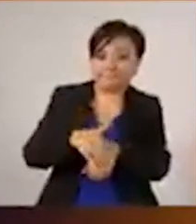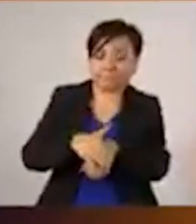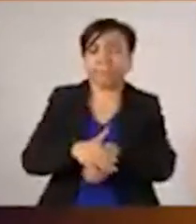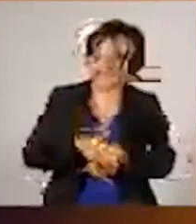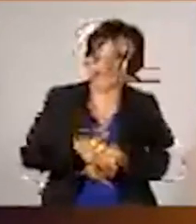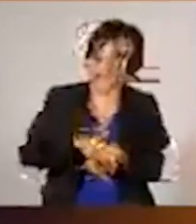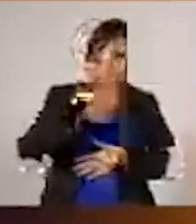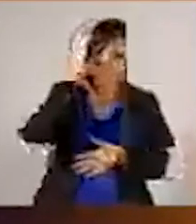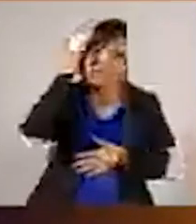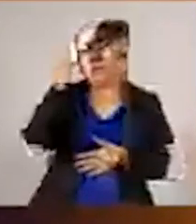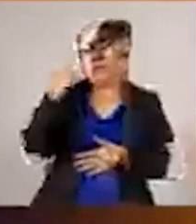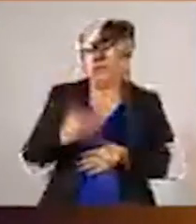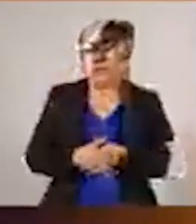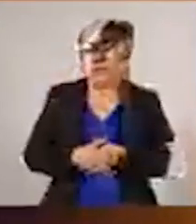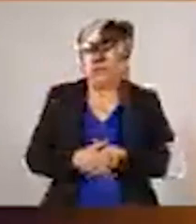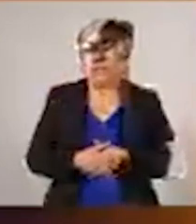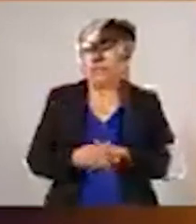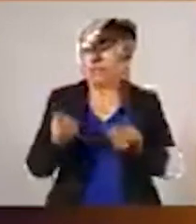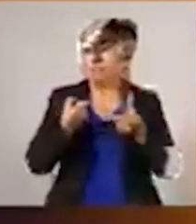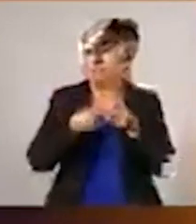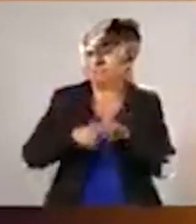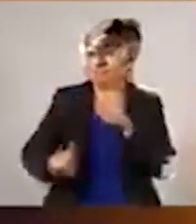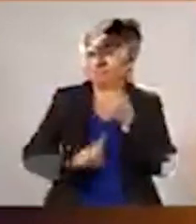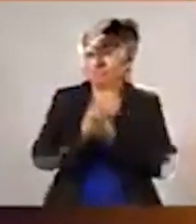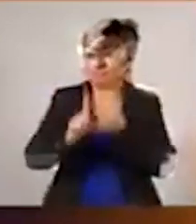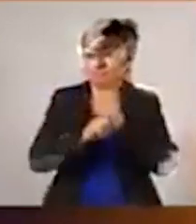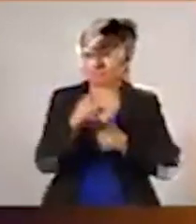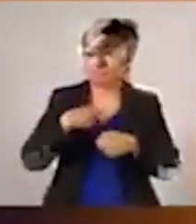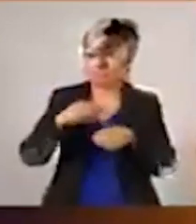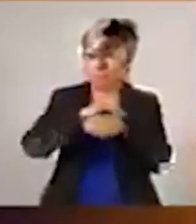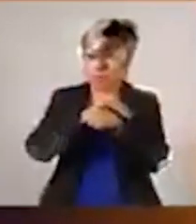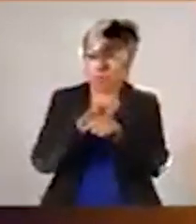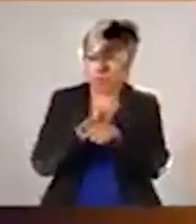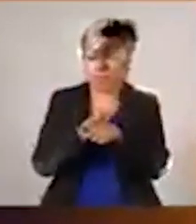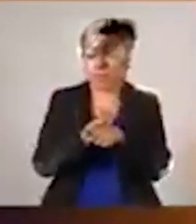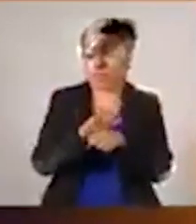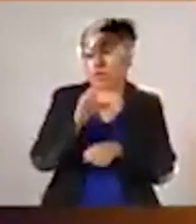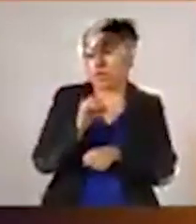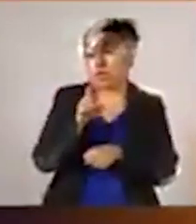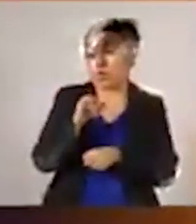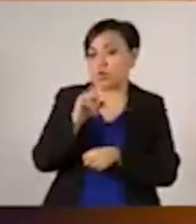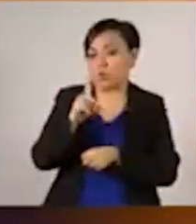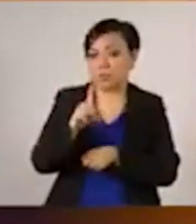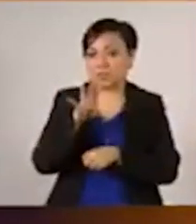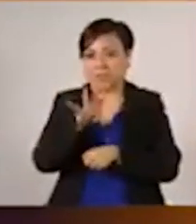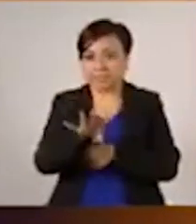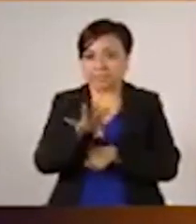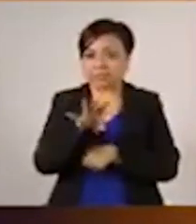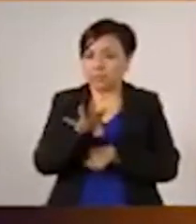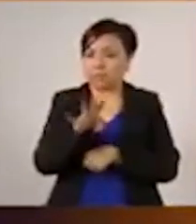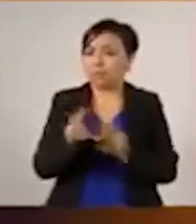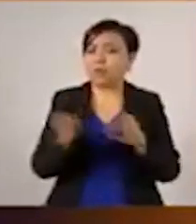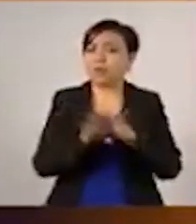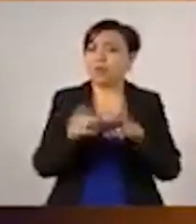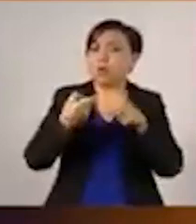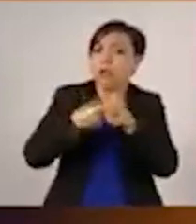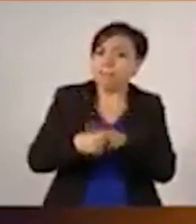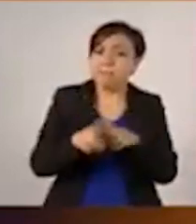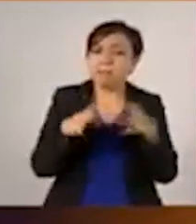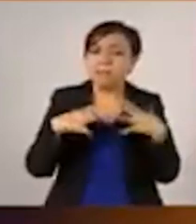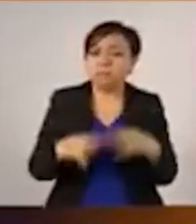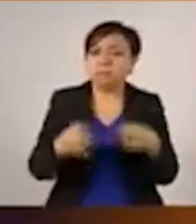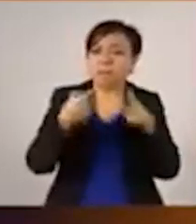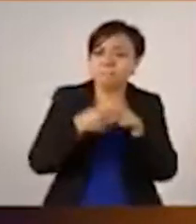inicia toda esta problemática de la pandemia por COVID-19 cuando se detecta un brote de 44 casos